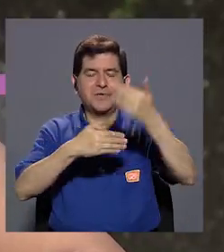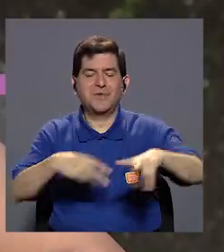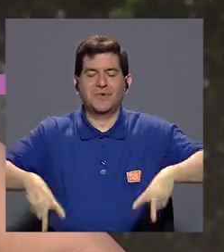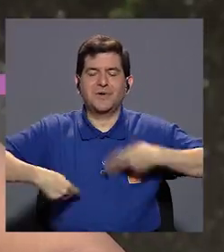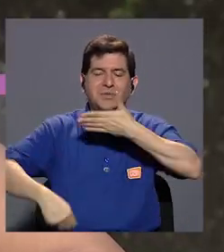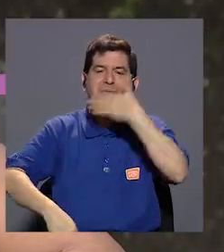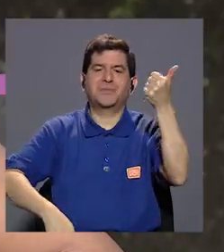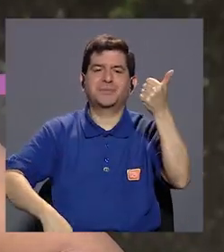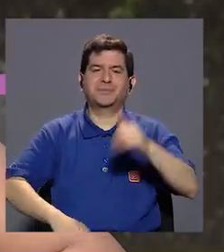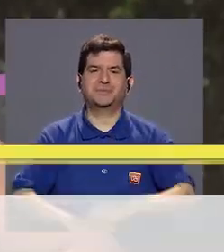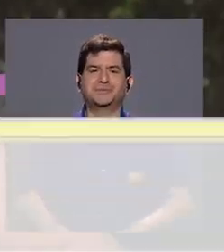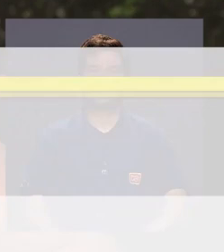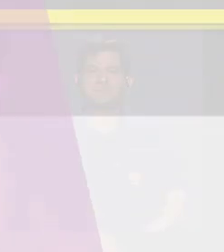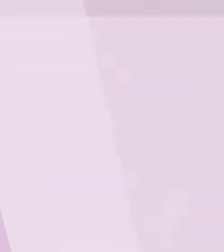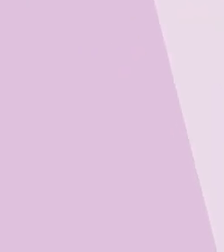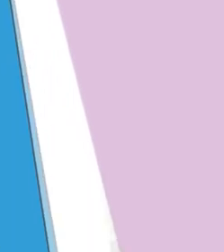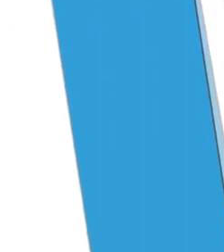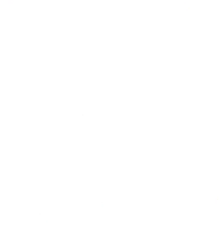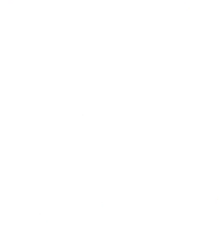de Vivir Mejor.